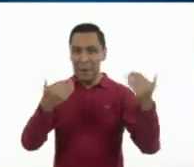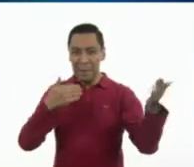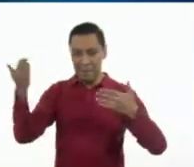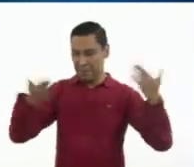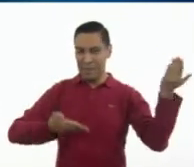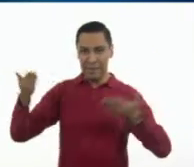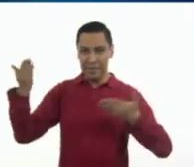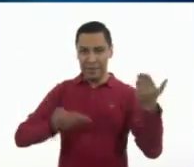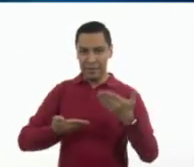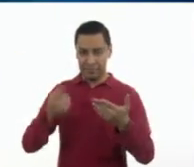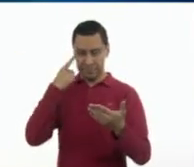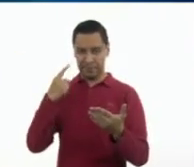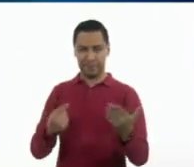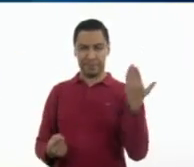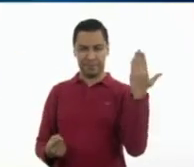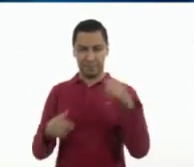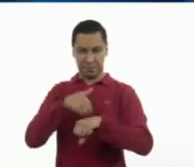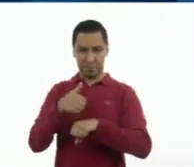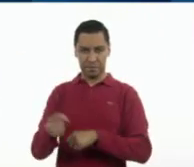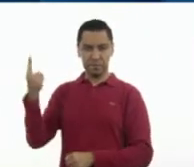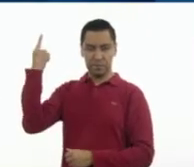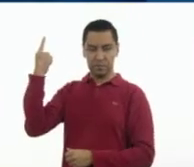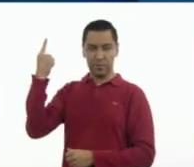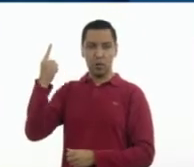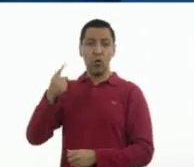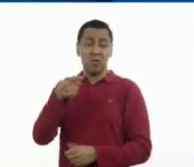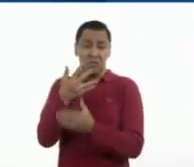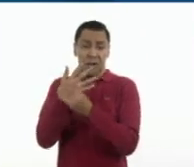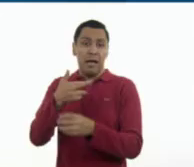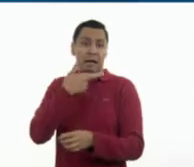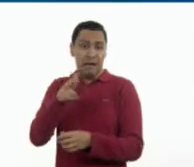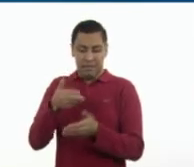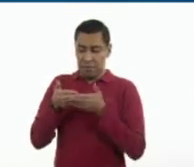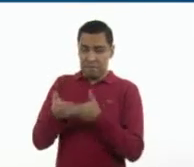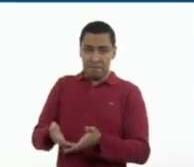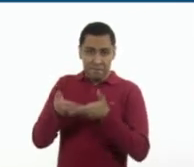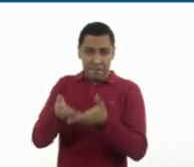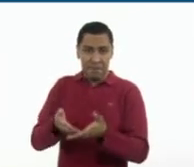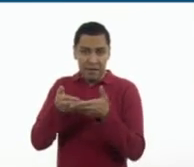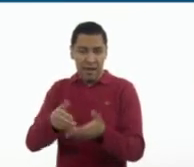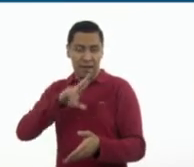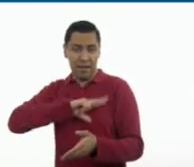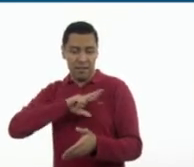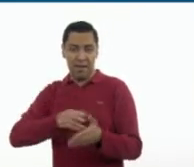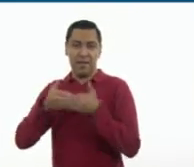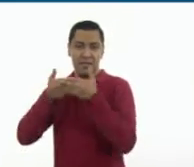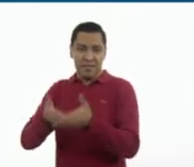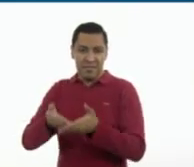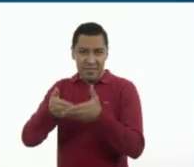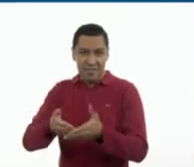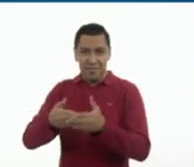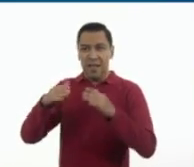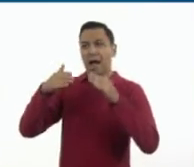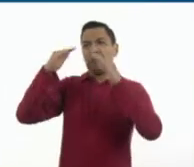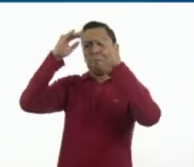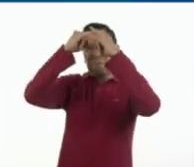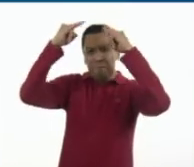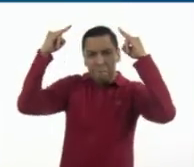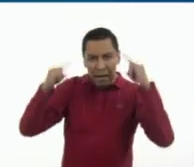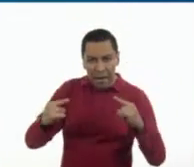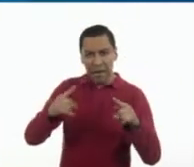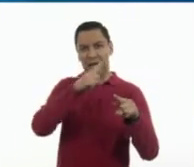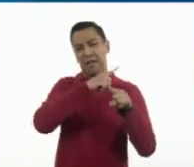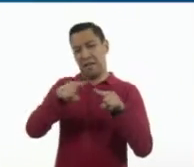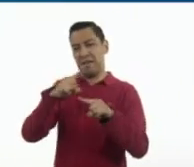tienen más servicios, como renta de lanchas, cabañas, además del restaurante. Este es el plus